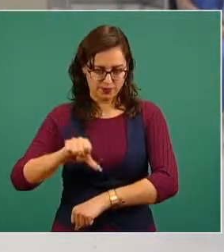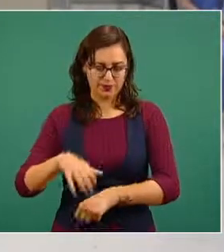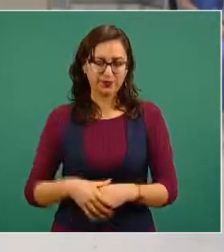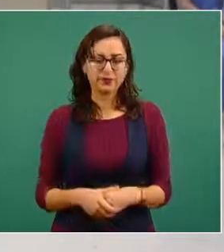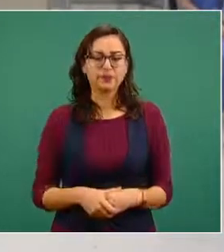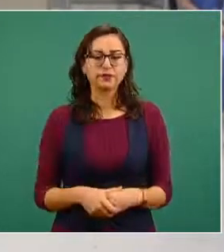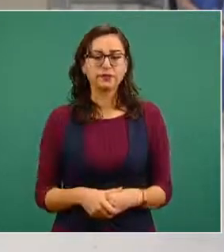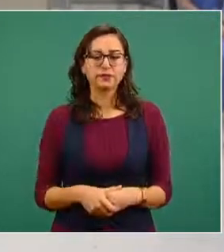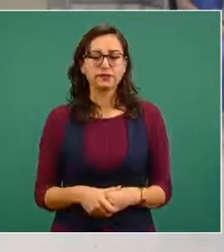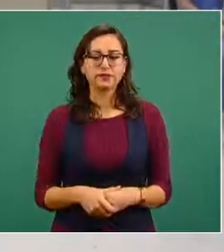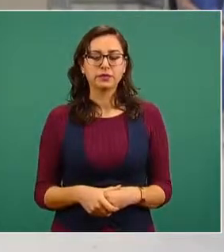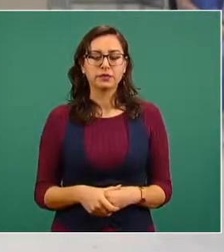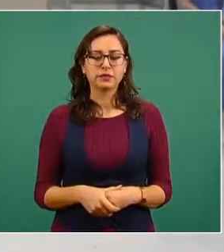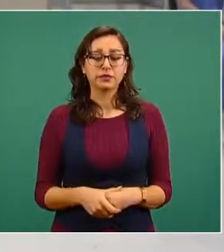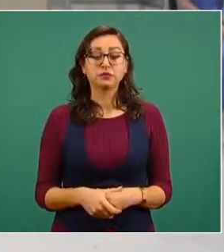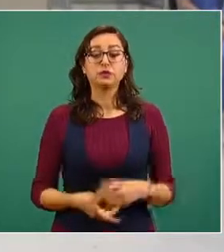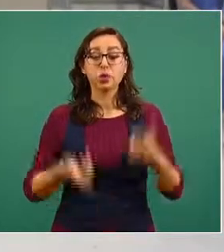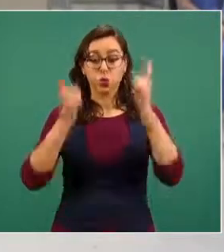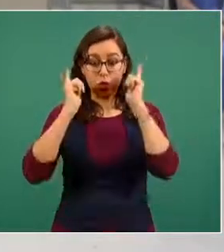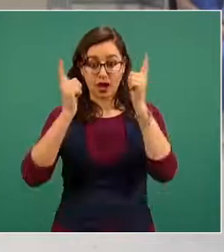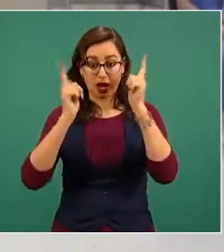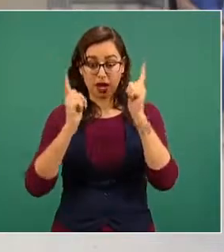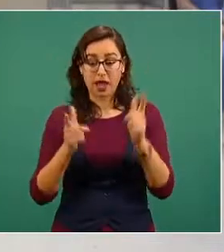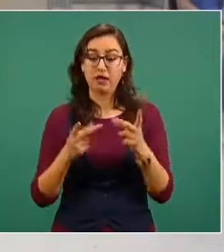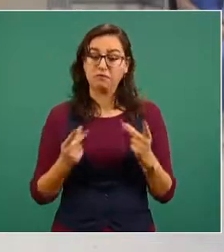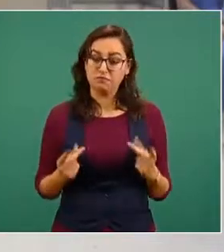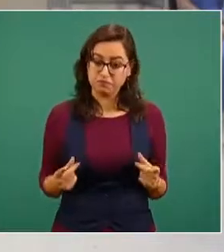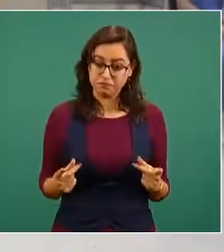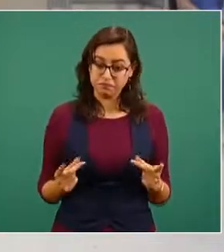participación coadyuve el logro del objetivo